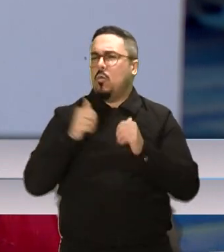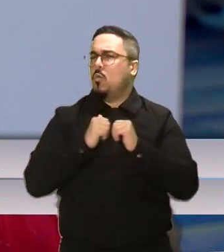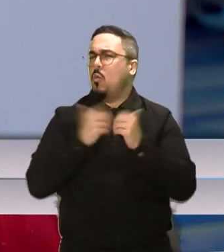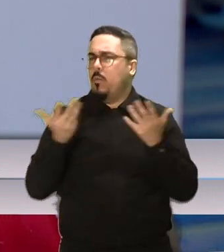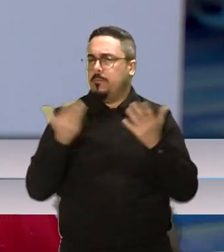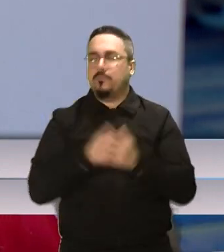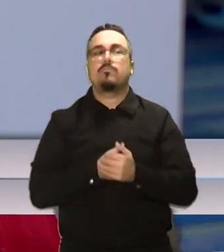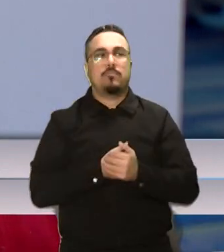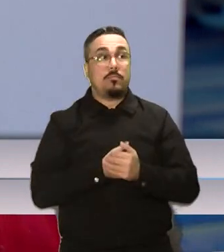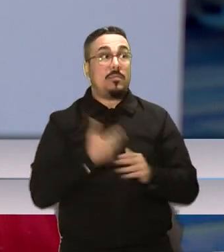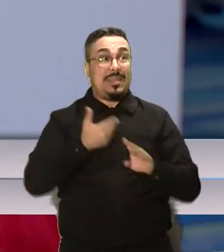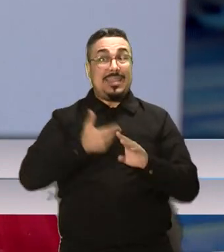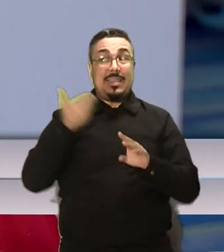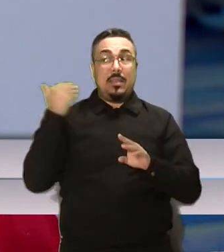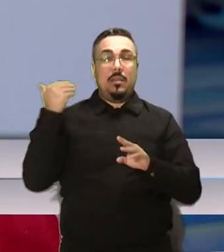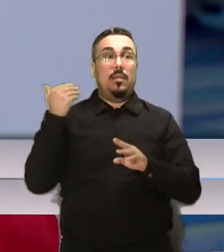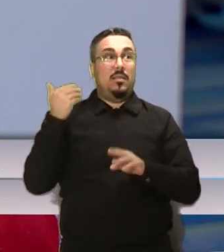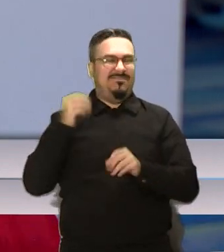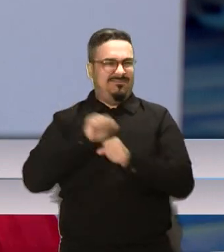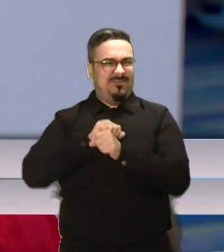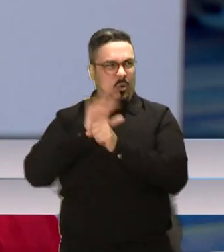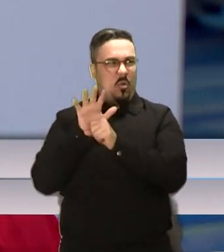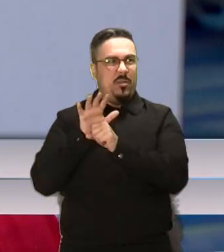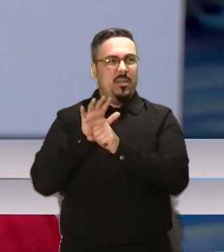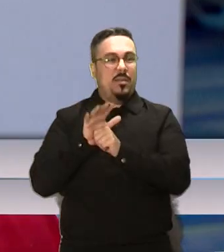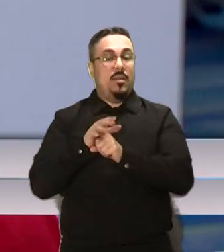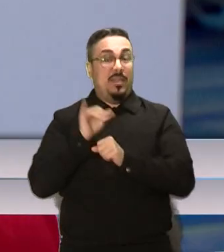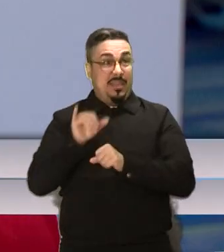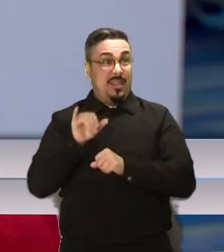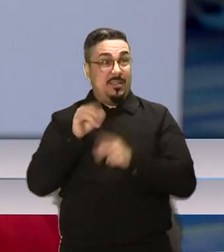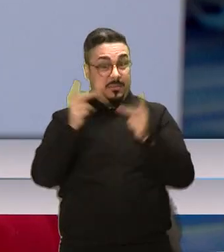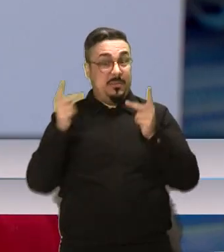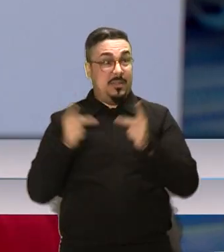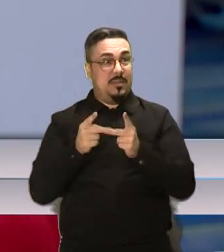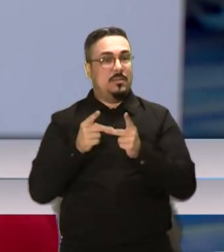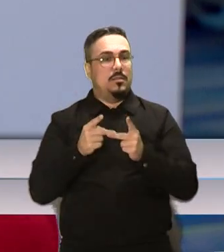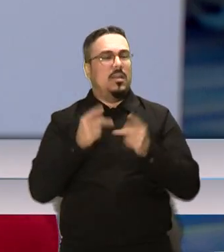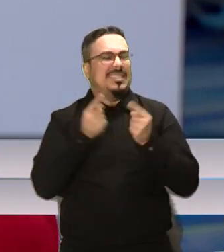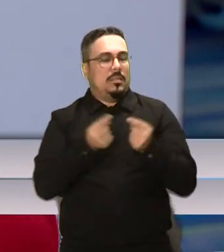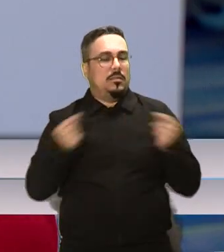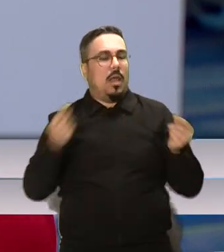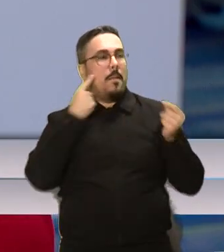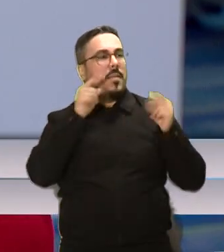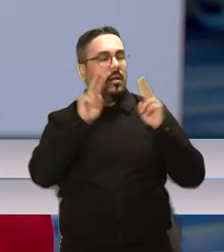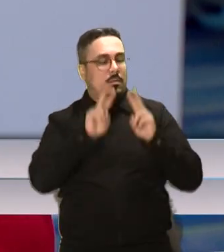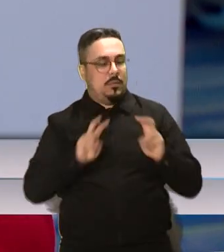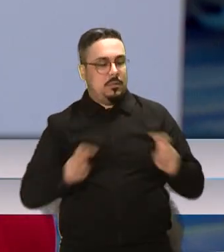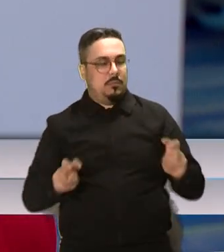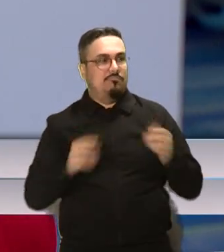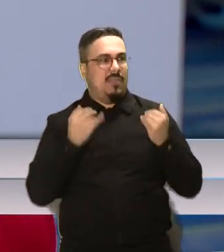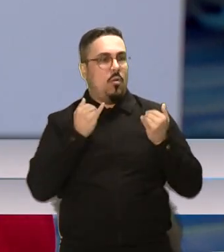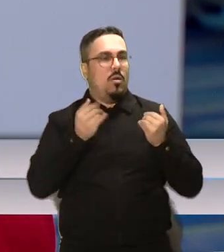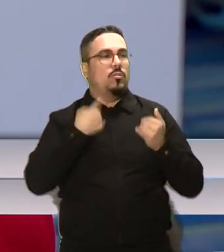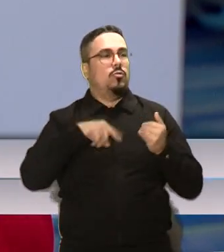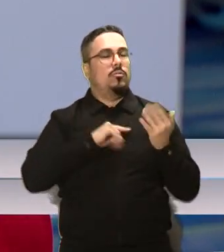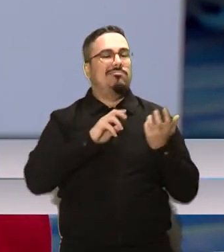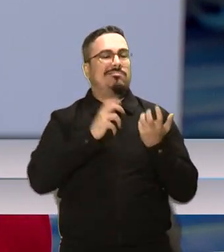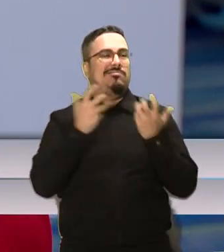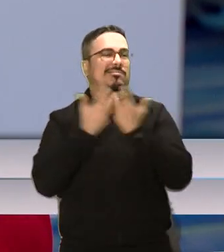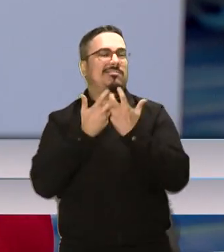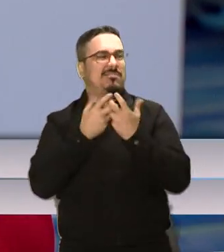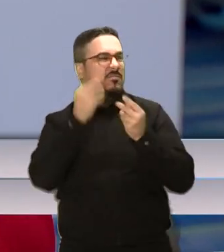COVID-19, bioportal se convirtió en una herramienta, ¿verdad?, para la investigación. Y ahora adaptamos una versión de bioportal que le llamamos